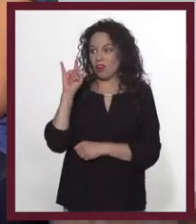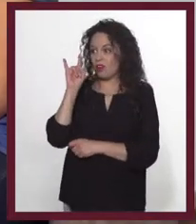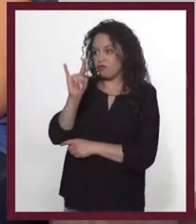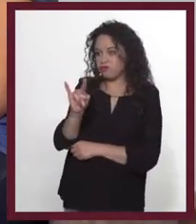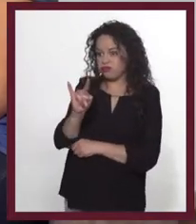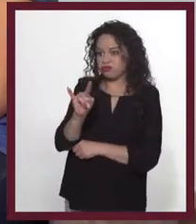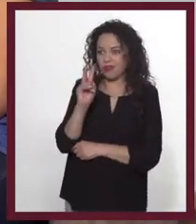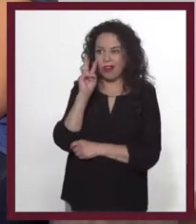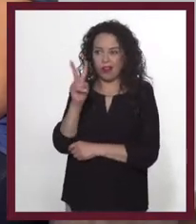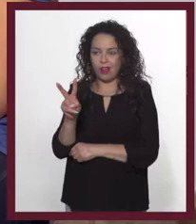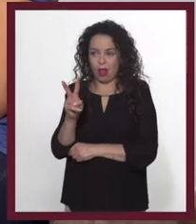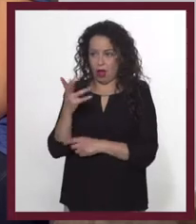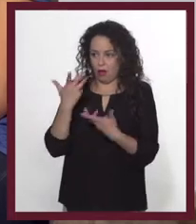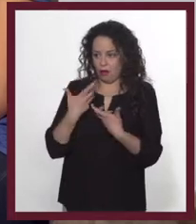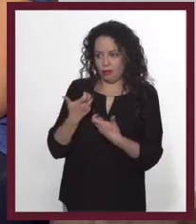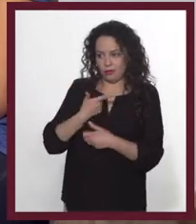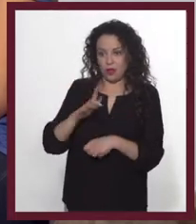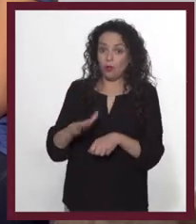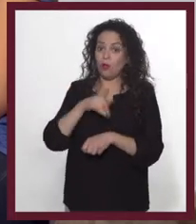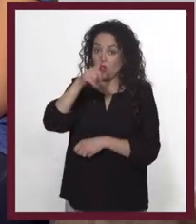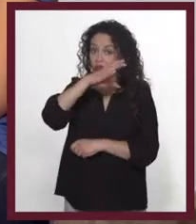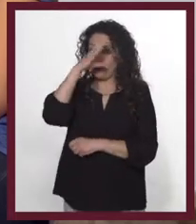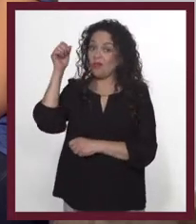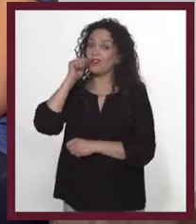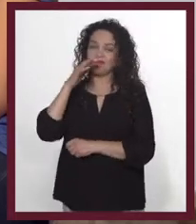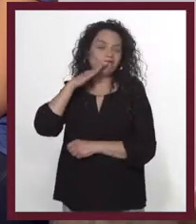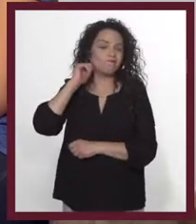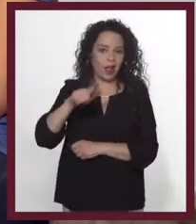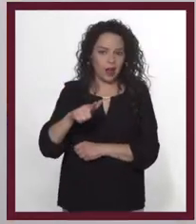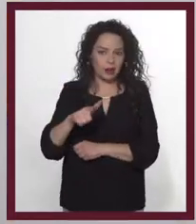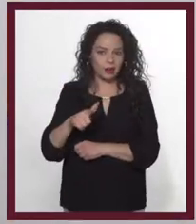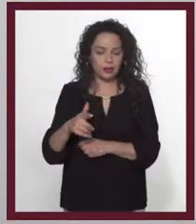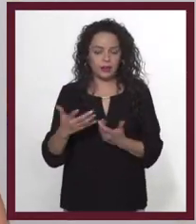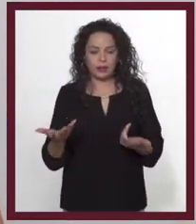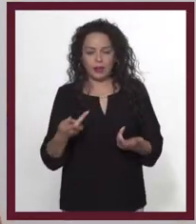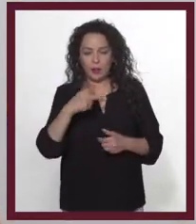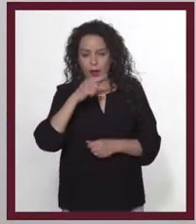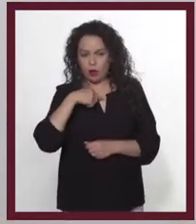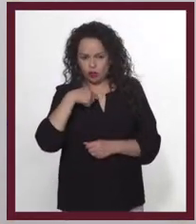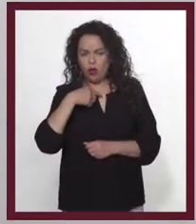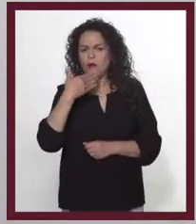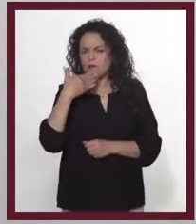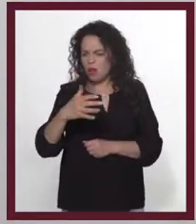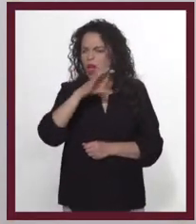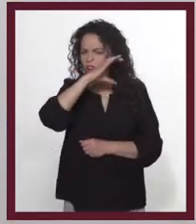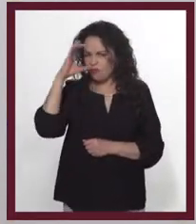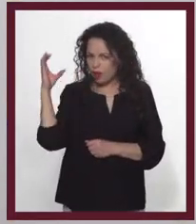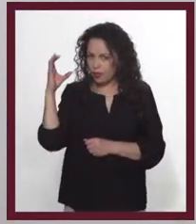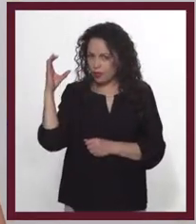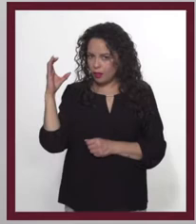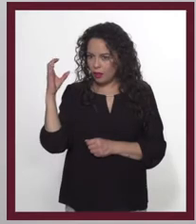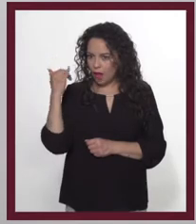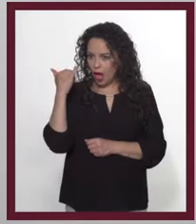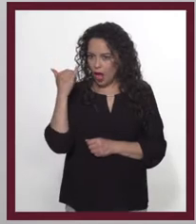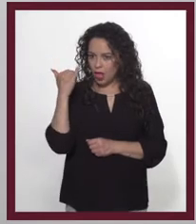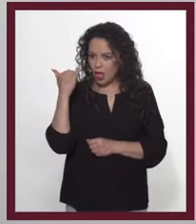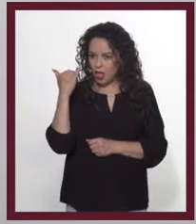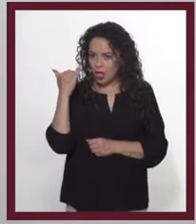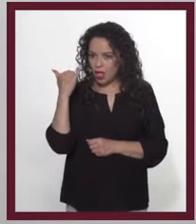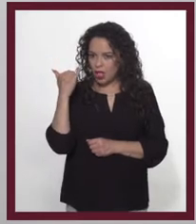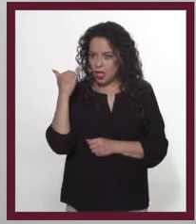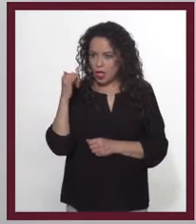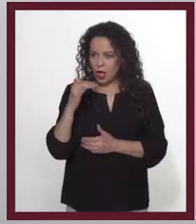se espantan con la foto que pusiste en el anuncio. Ya es que no se te da la fotografía. Ay, en primera soy muy buena fotógrafa. Y en